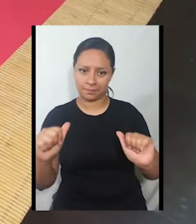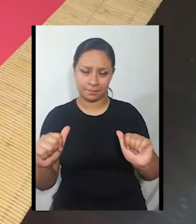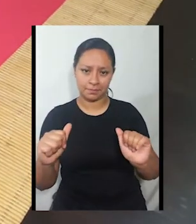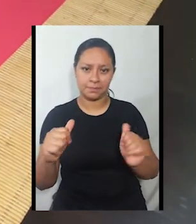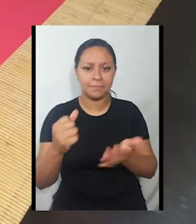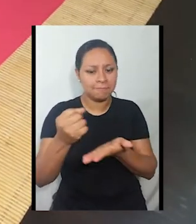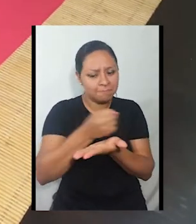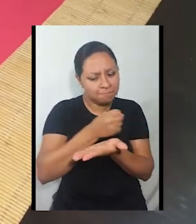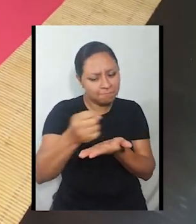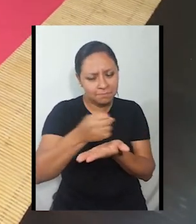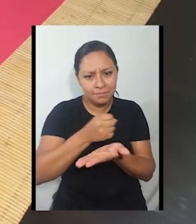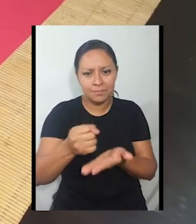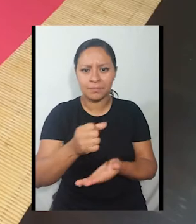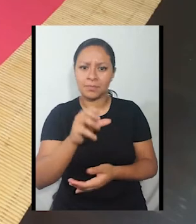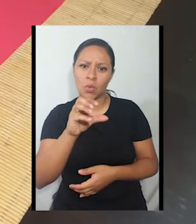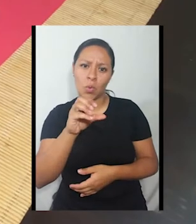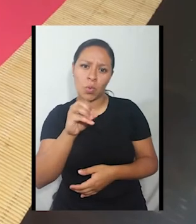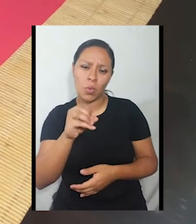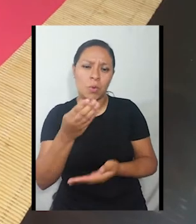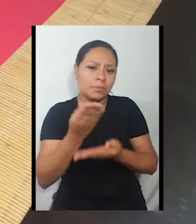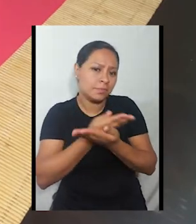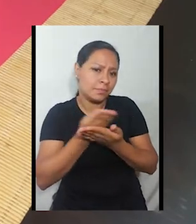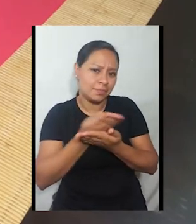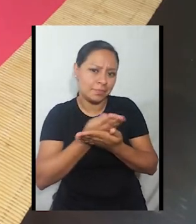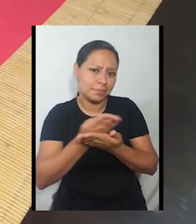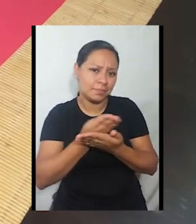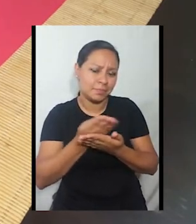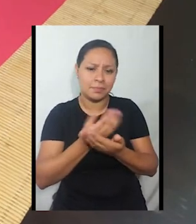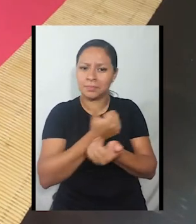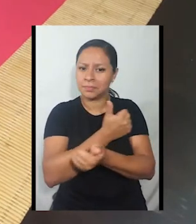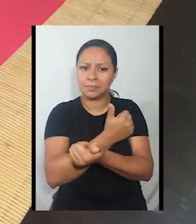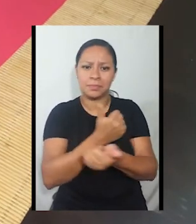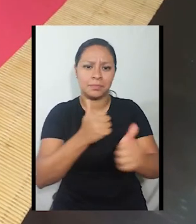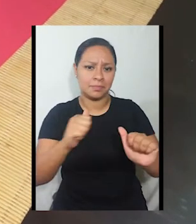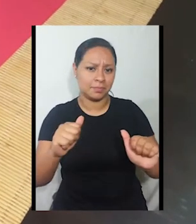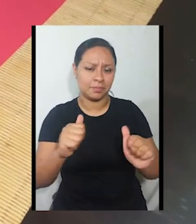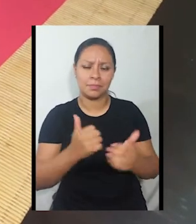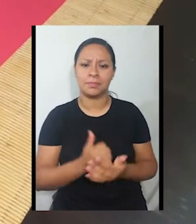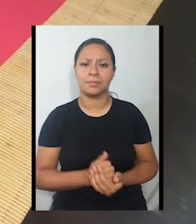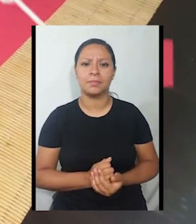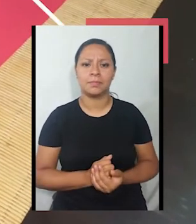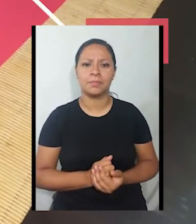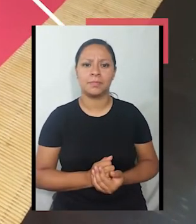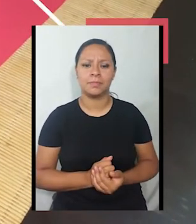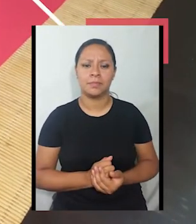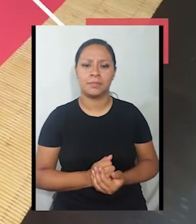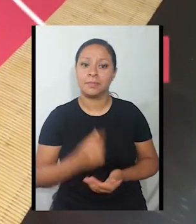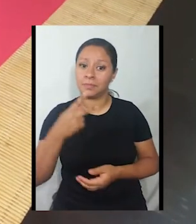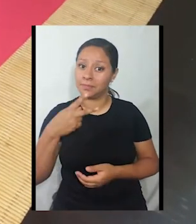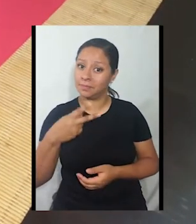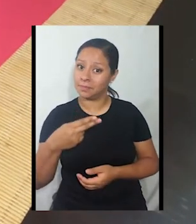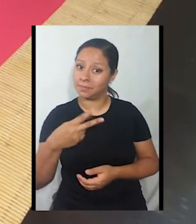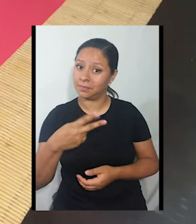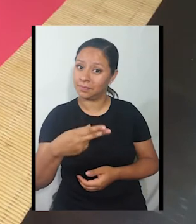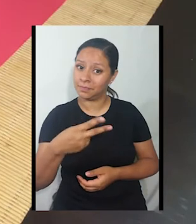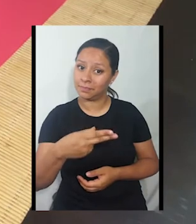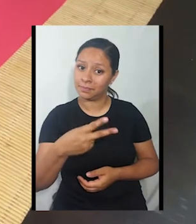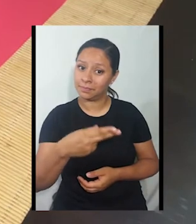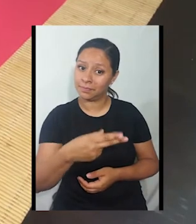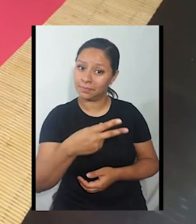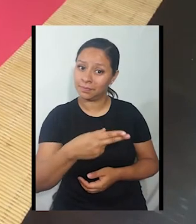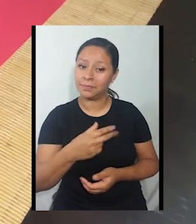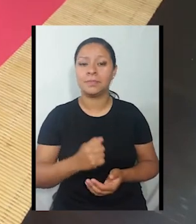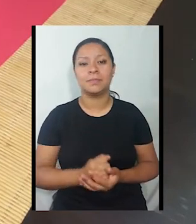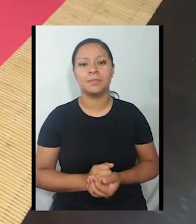bien. Pegamento en barra, pegamento líquido, pegamento que tengan ustedes en su casa. Luego tenemos una tijera, que es muy